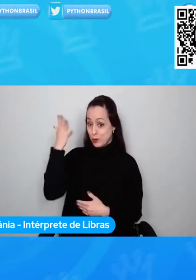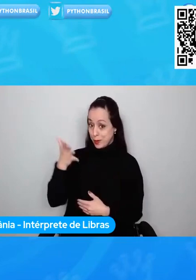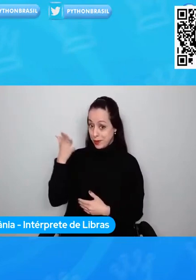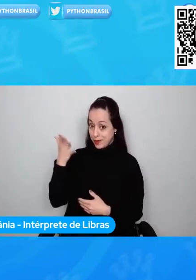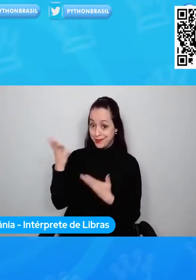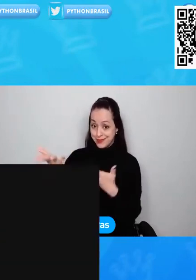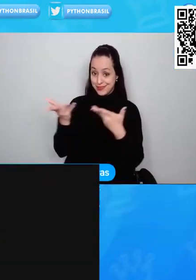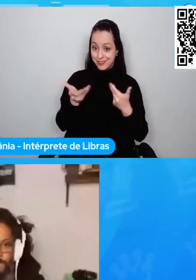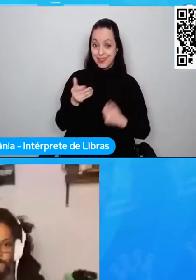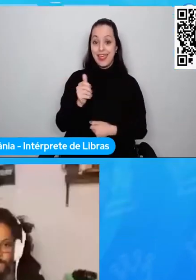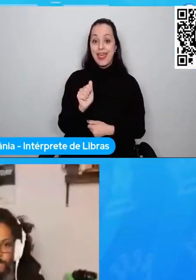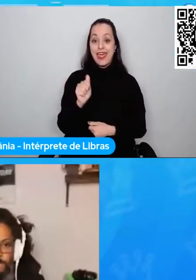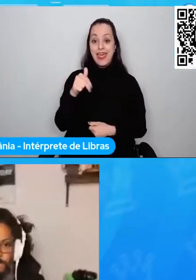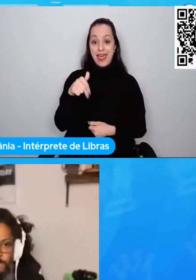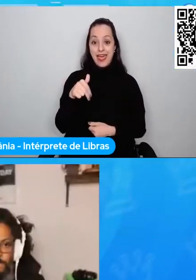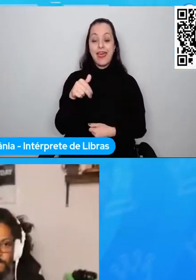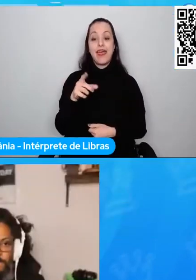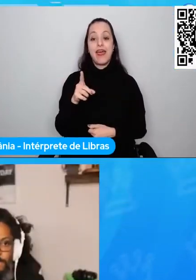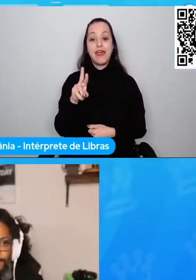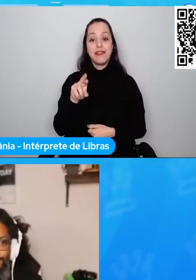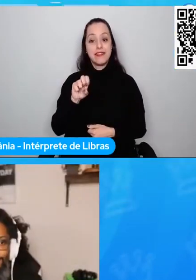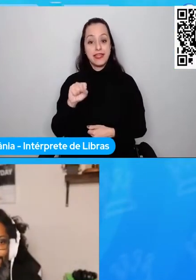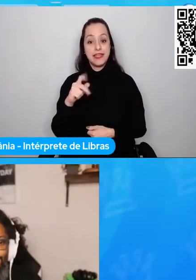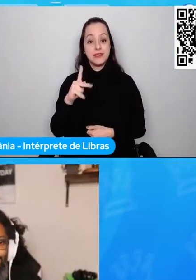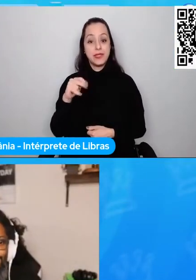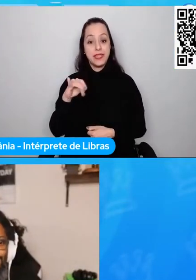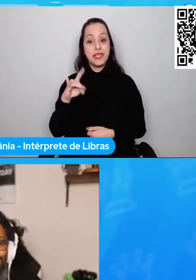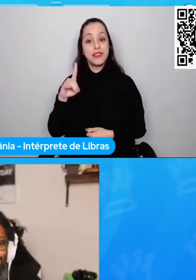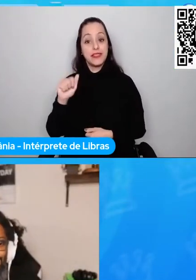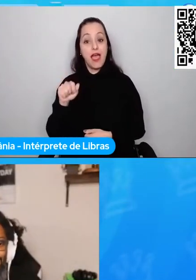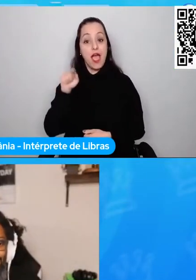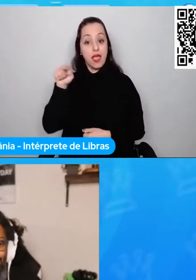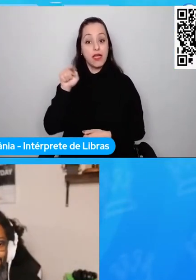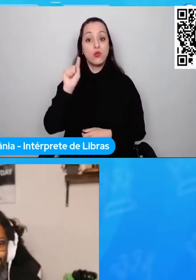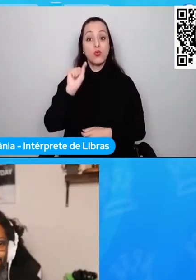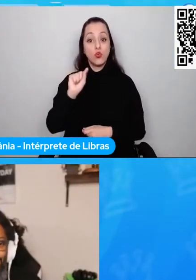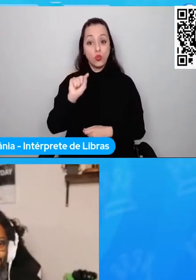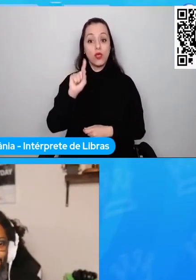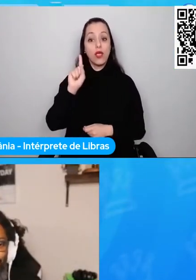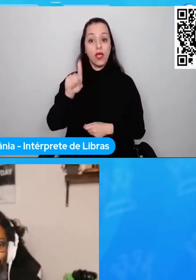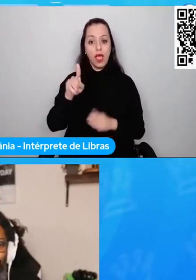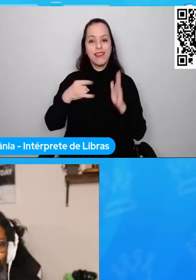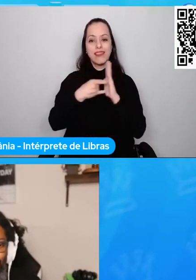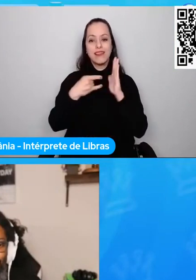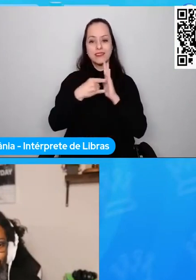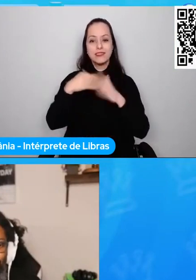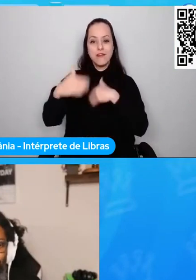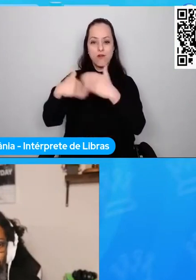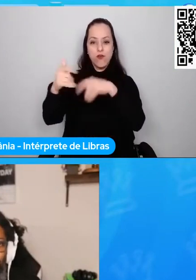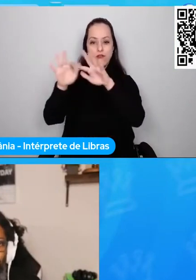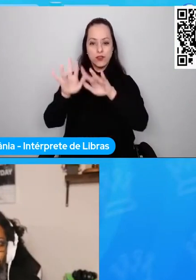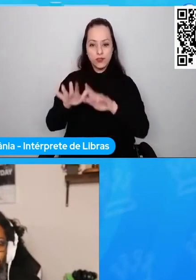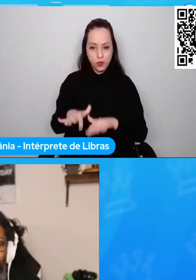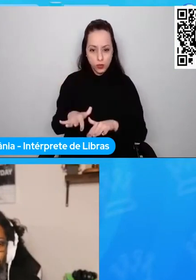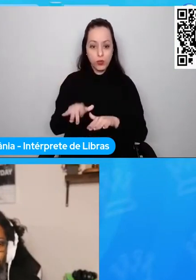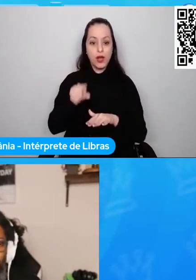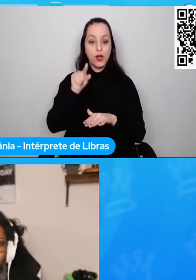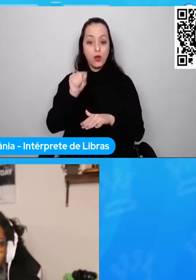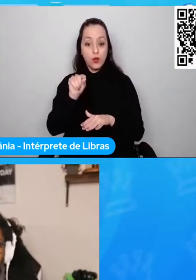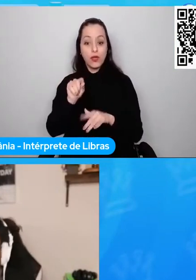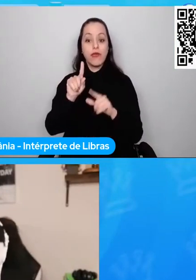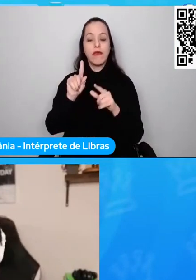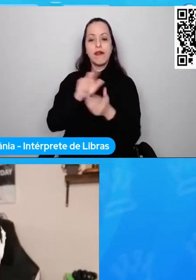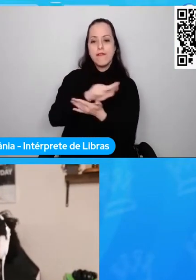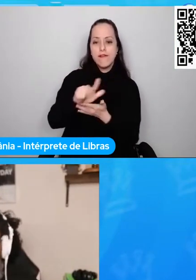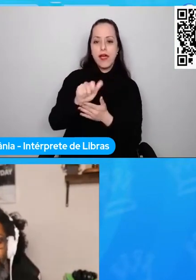un desarrollador senior de aplicaciones en Shopify, con amplio conocimiento en aplicaciones para dispositivos móviles,